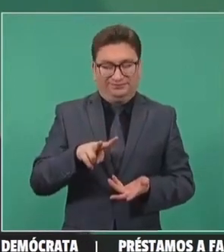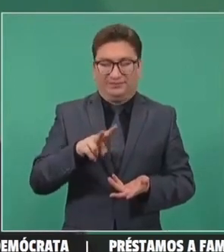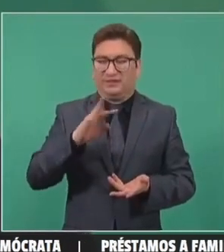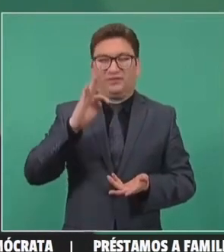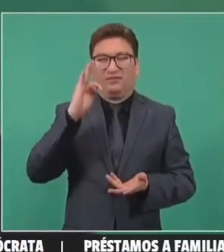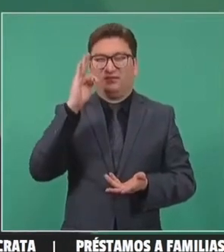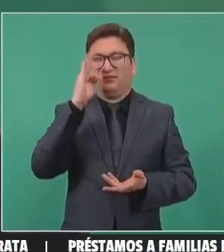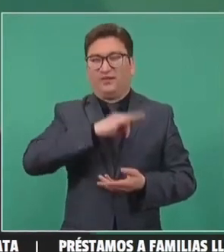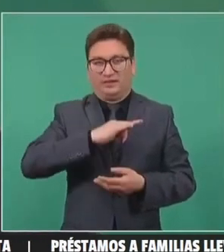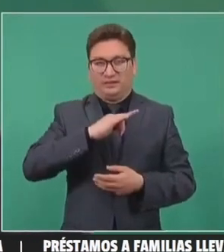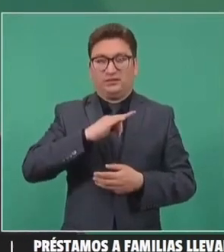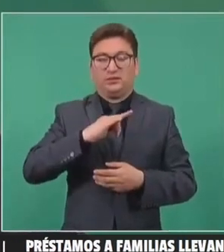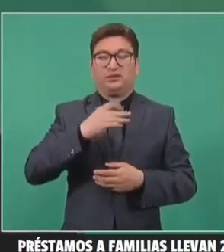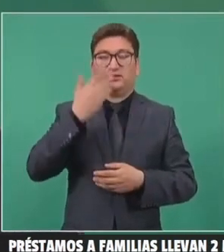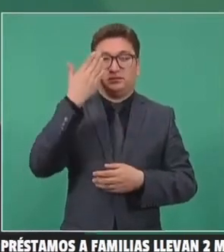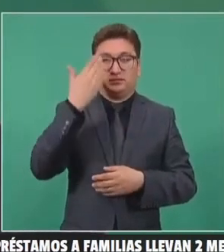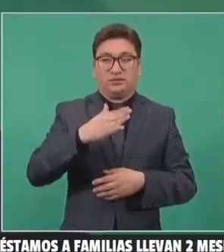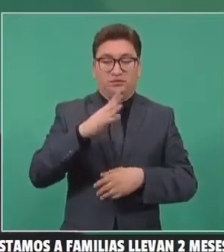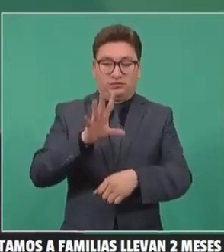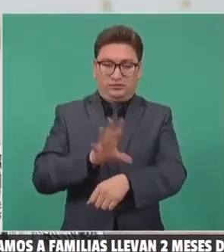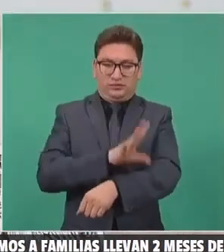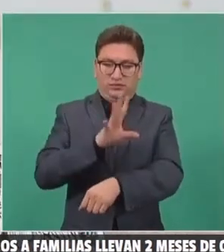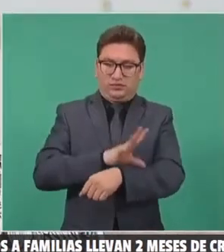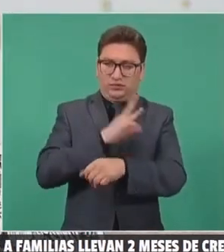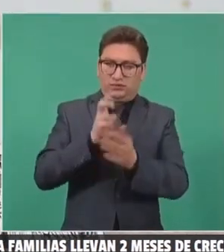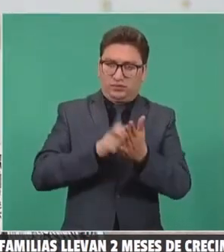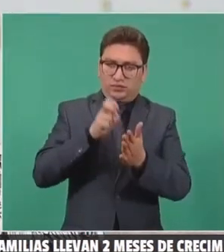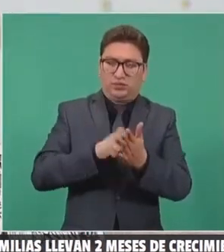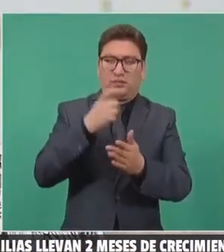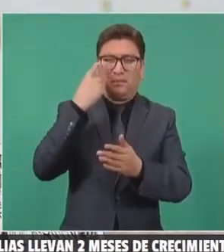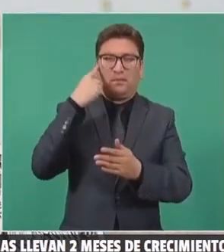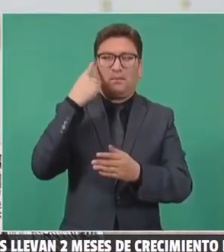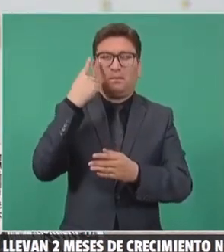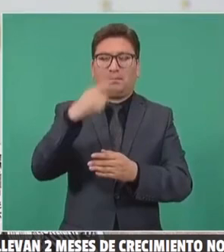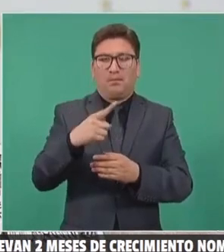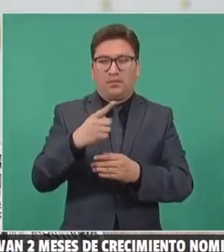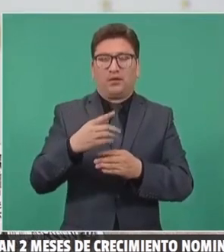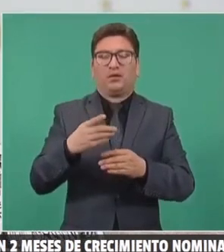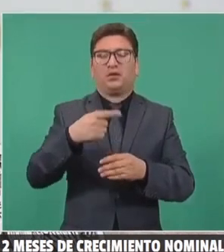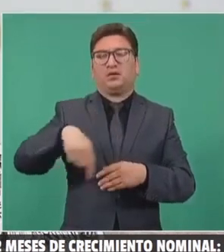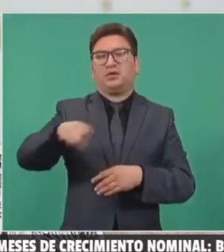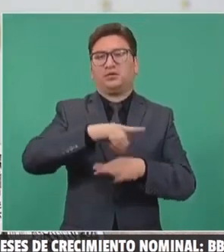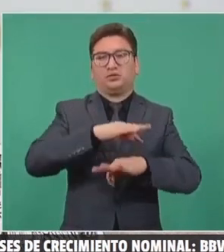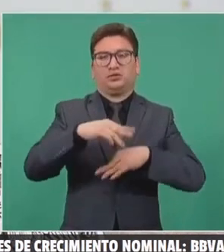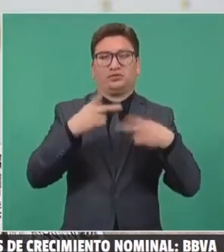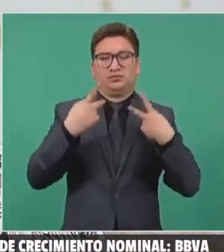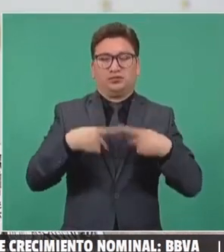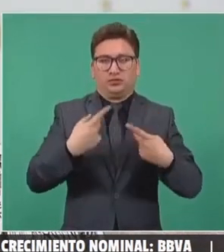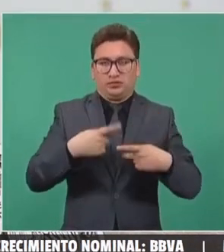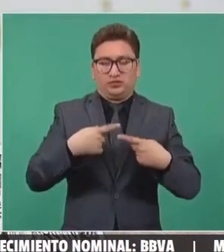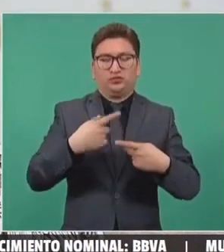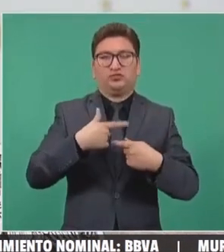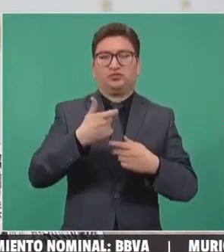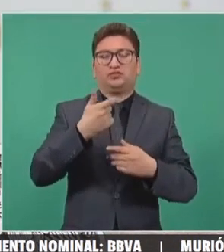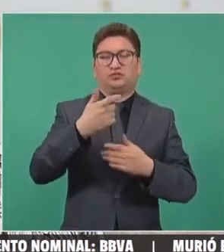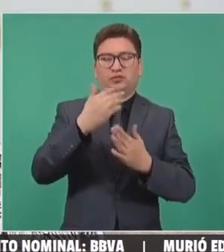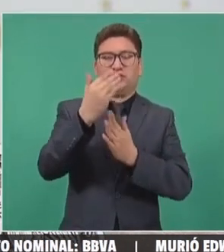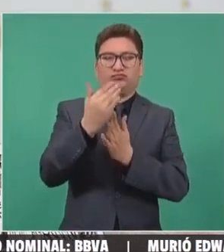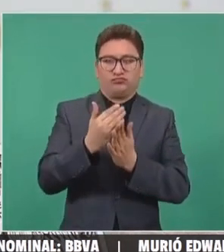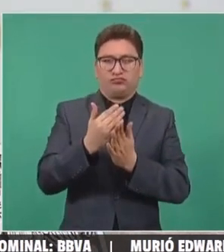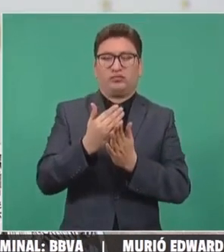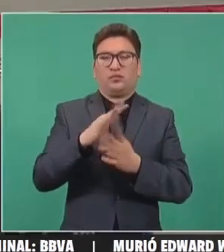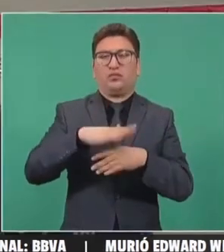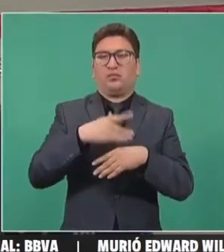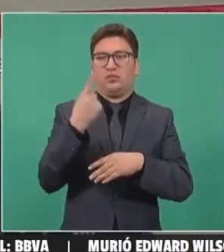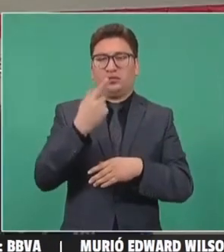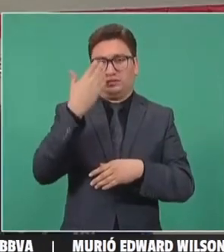El objetivo de la reforma eléctrica es que haya tarifas a bajos precios para los consumidores. Ejemplo de ello es que